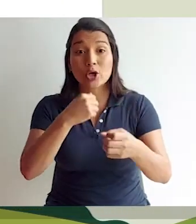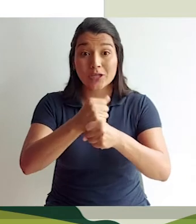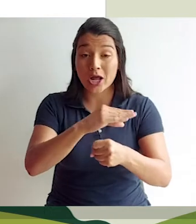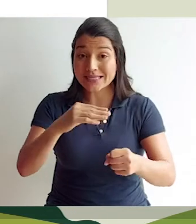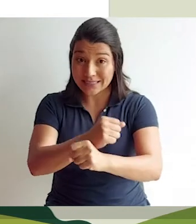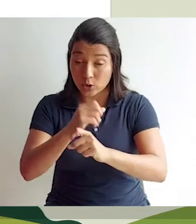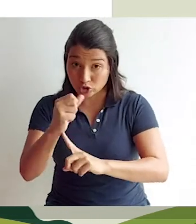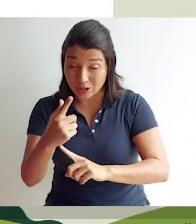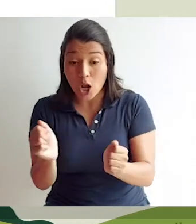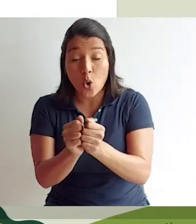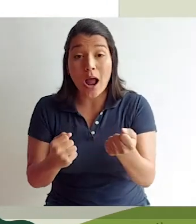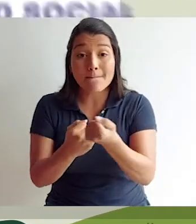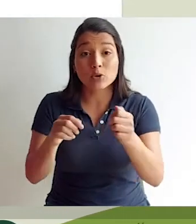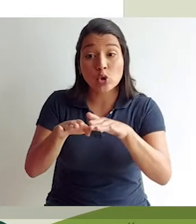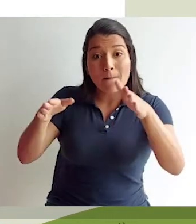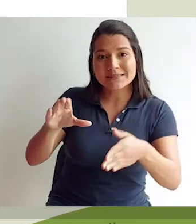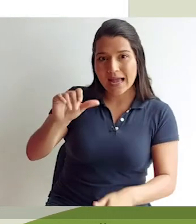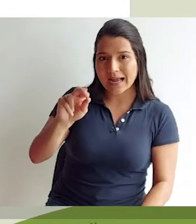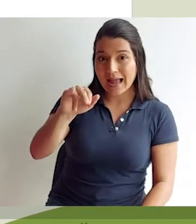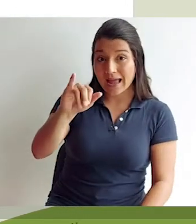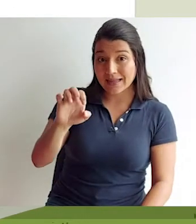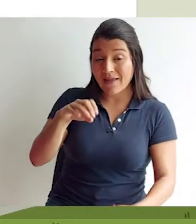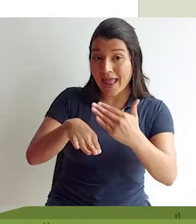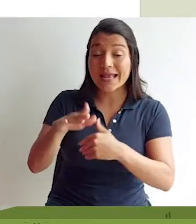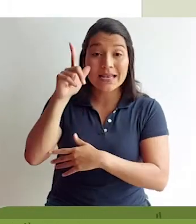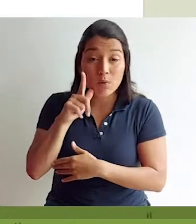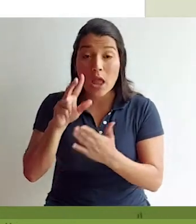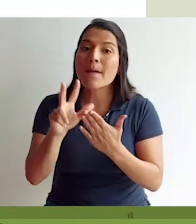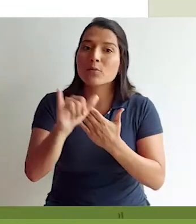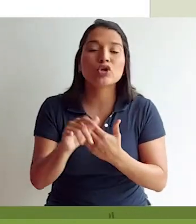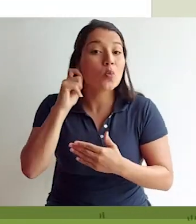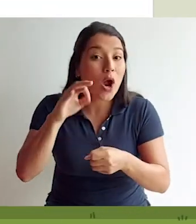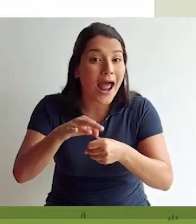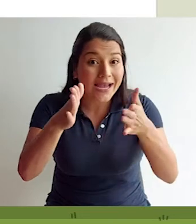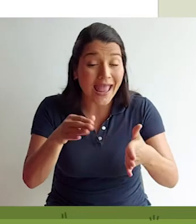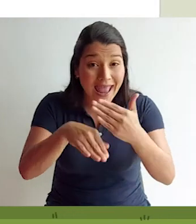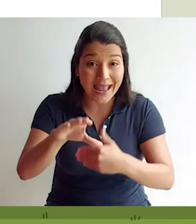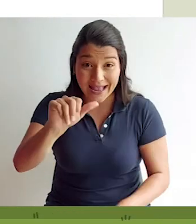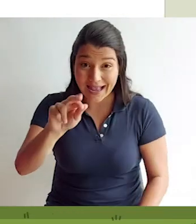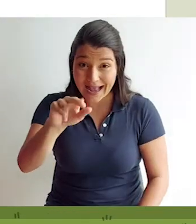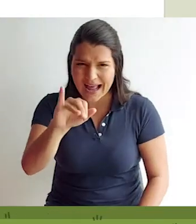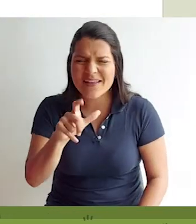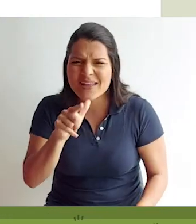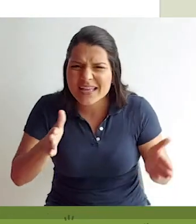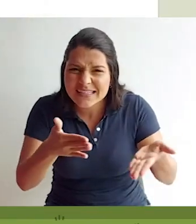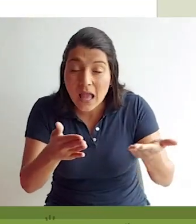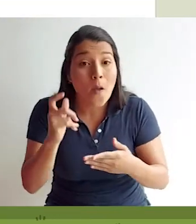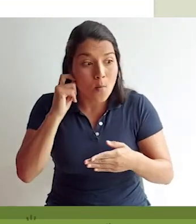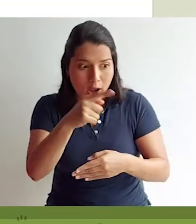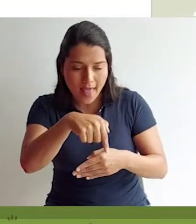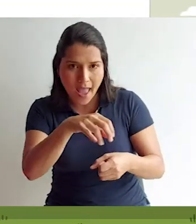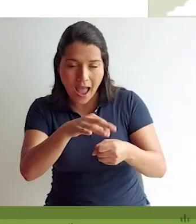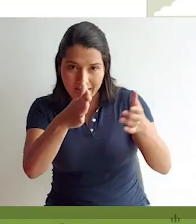Ganadería, el IMAS, el INAMU y el Ministerio de Trabajo y Seguridad Social, con la cooperación de la Mesa Caribe en Limón.